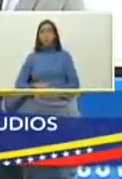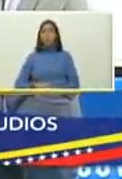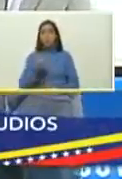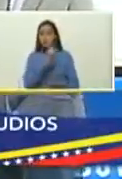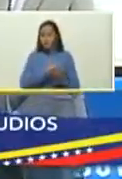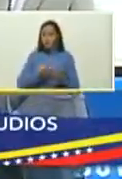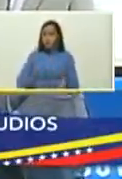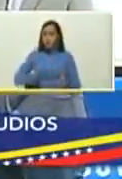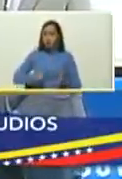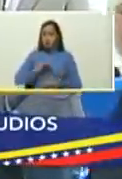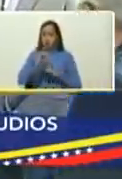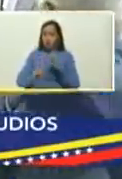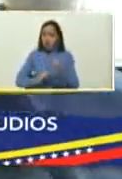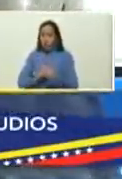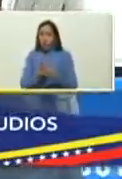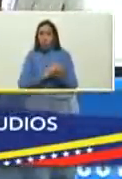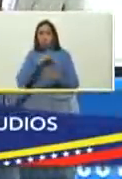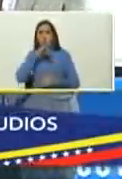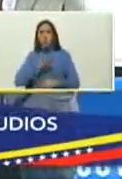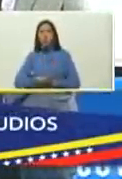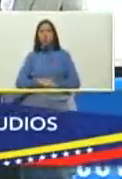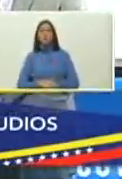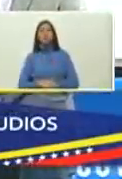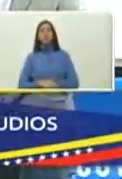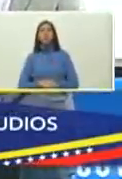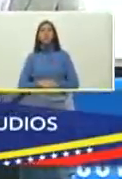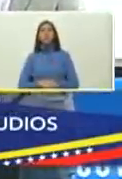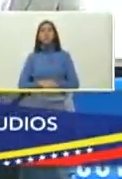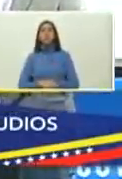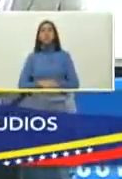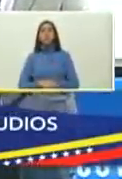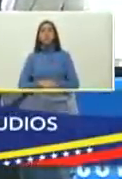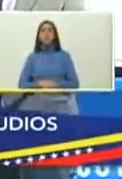del premio internacional de novela Carlos Noguera